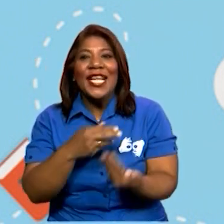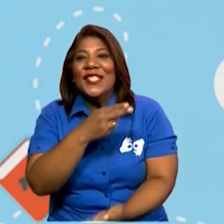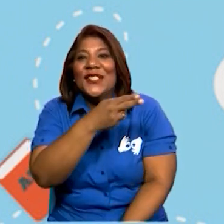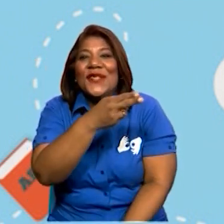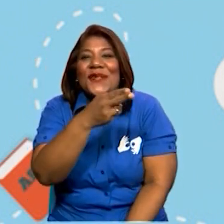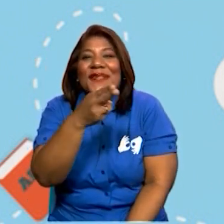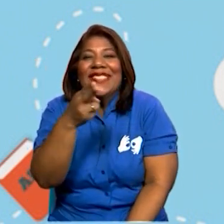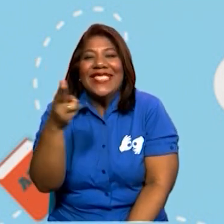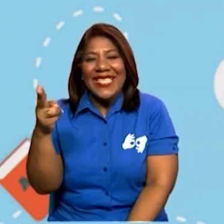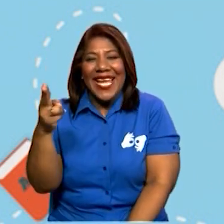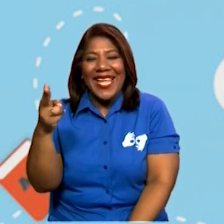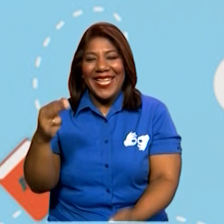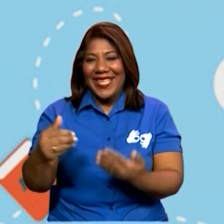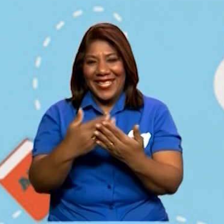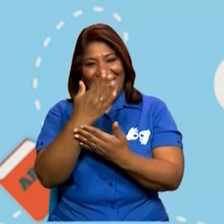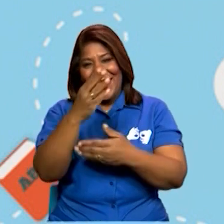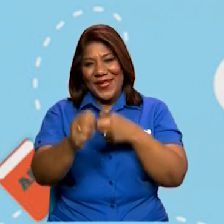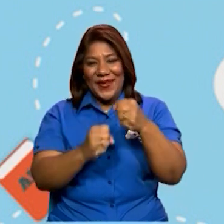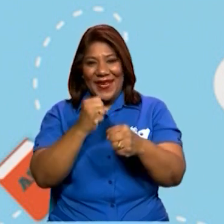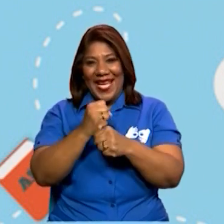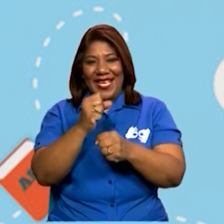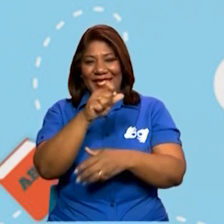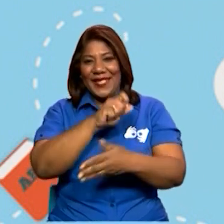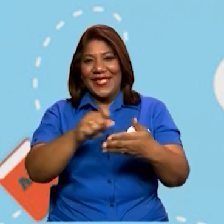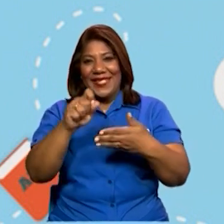escolar. Muy bien. ¿Seguimos?